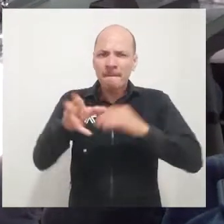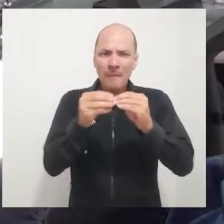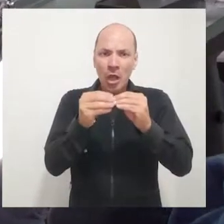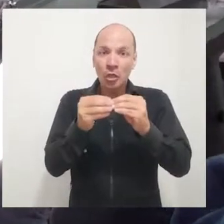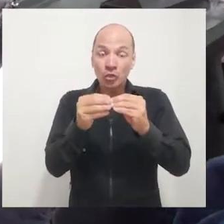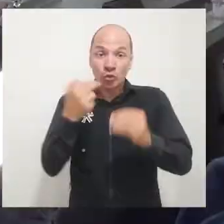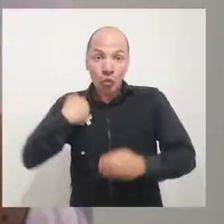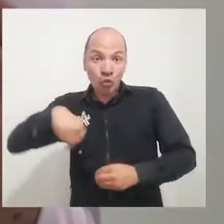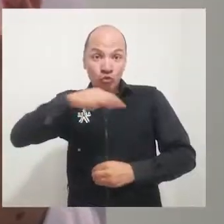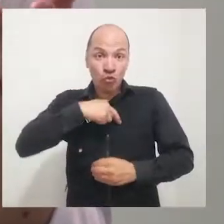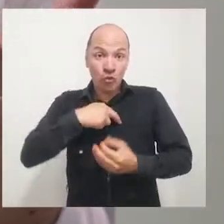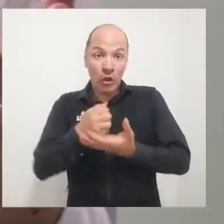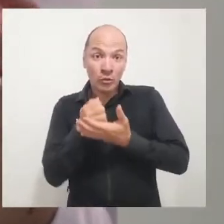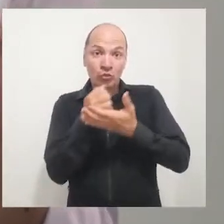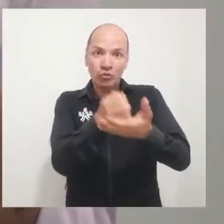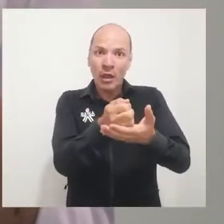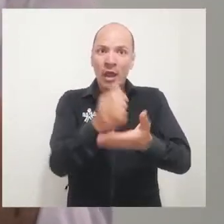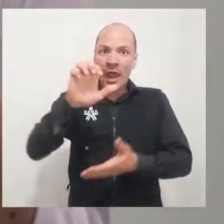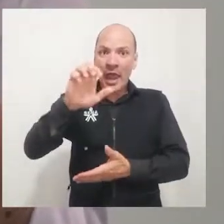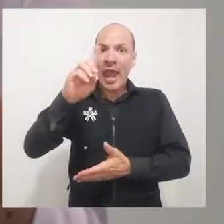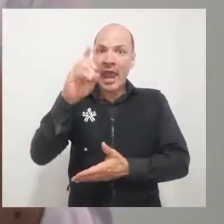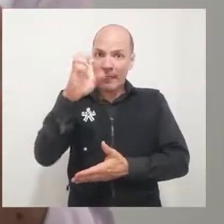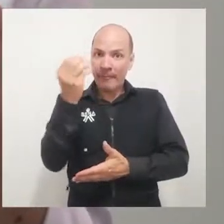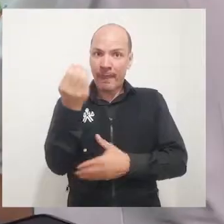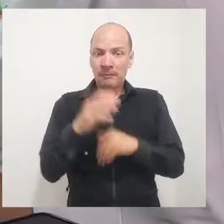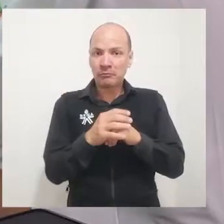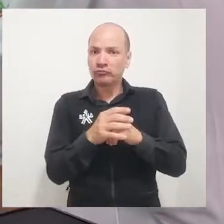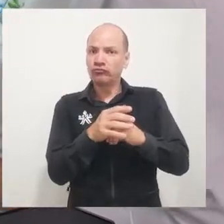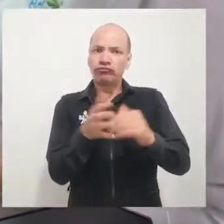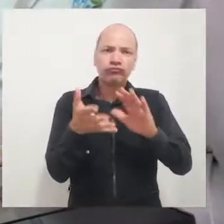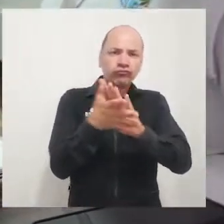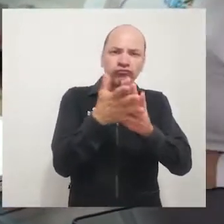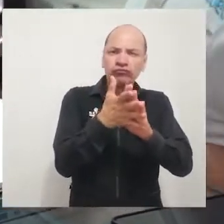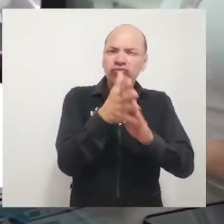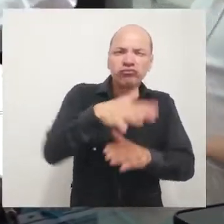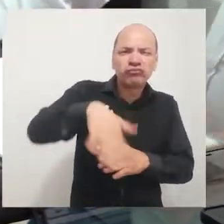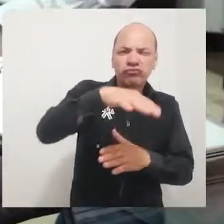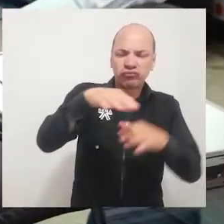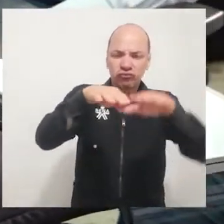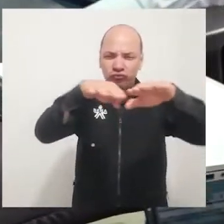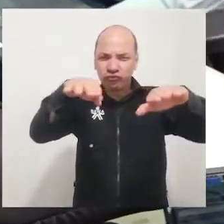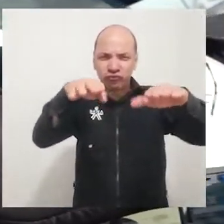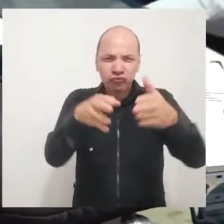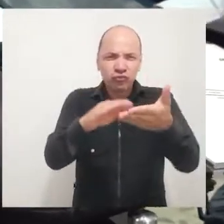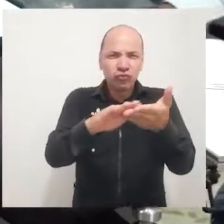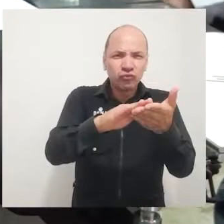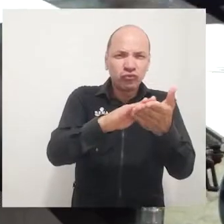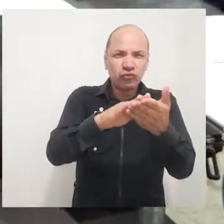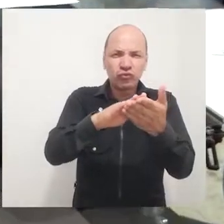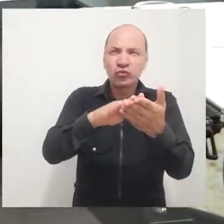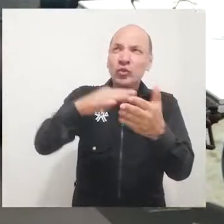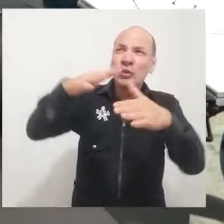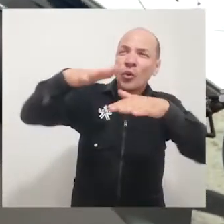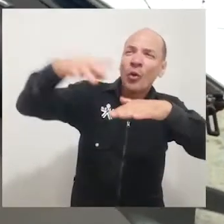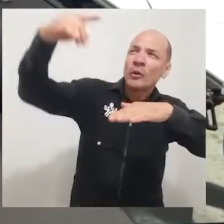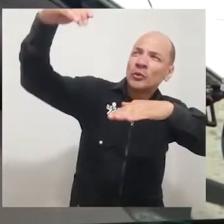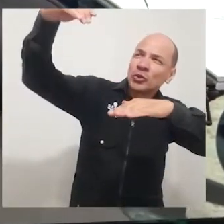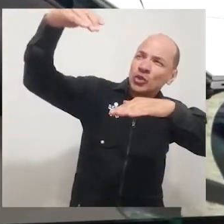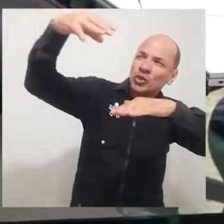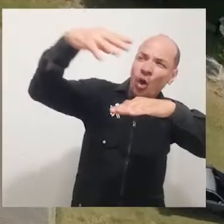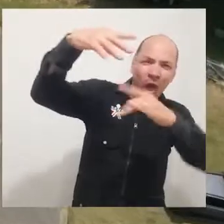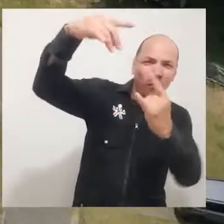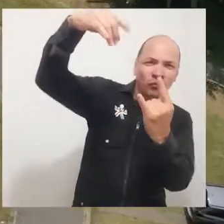algunas cosas que desde EDEC podemos ofrecerles, veníamos también a revisar un poco todo el tema de instalaciones solares en las instalaciones del